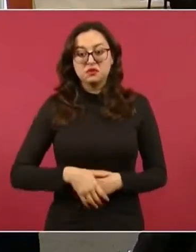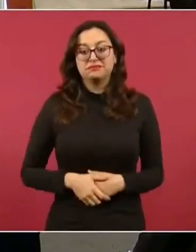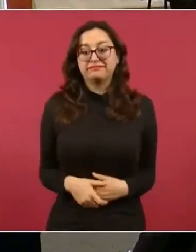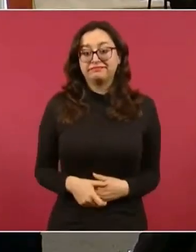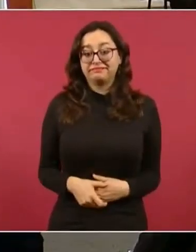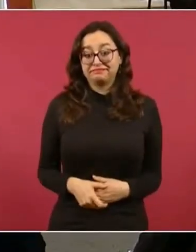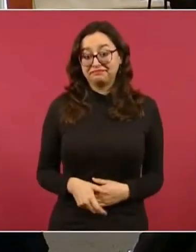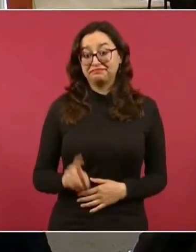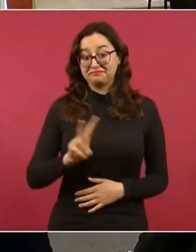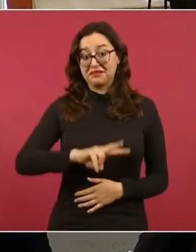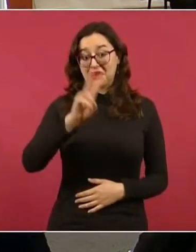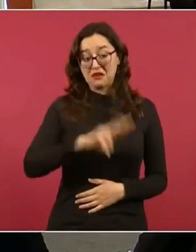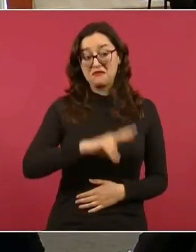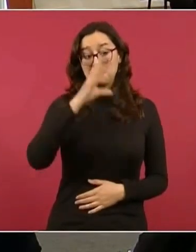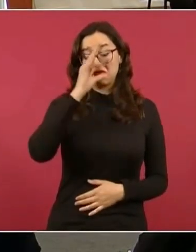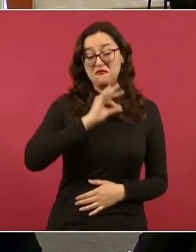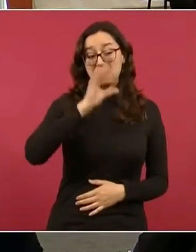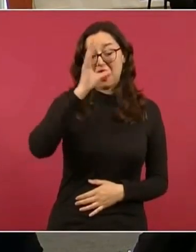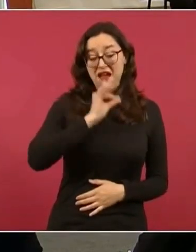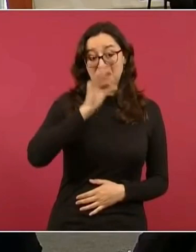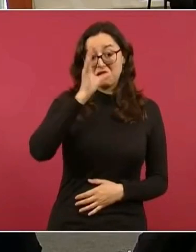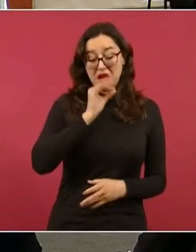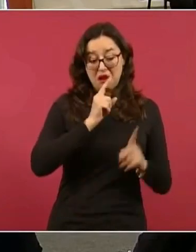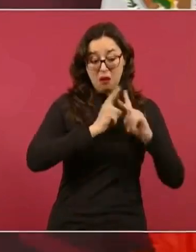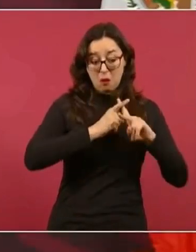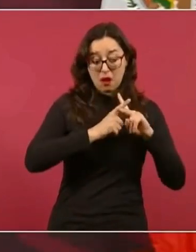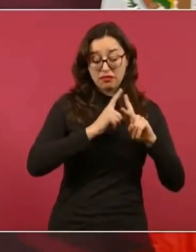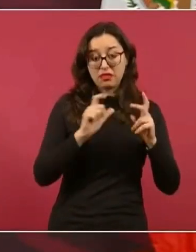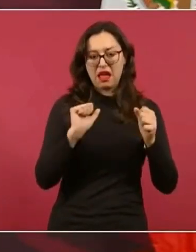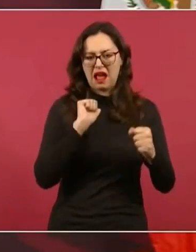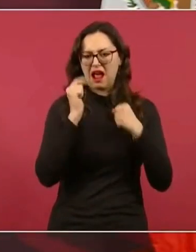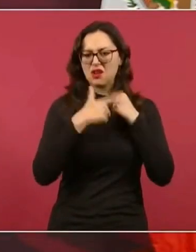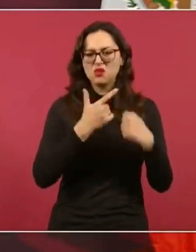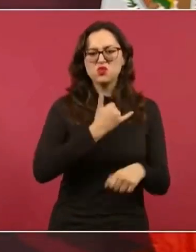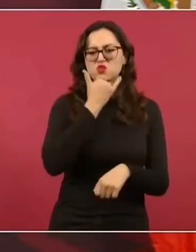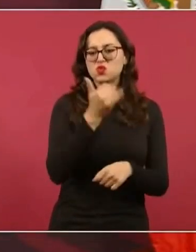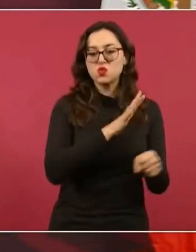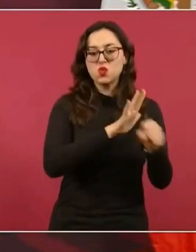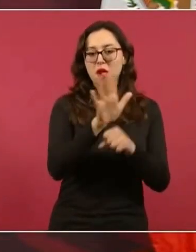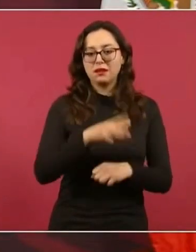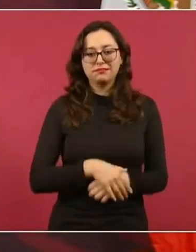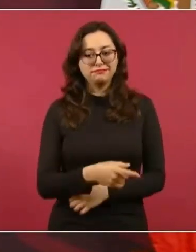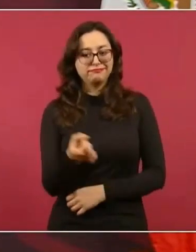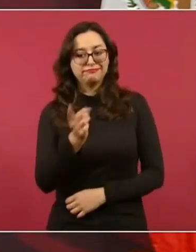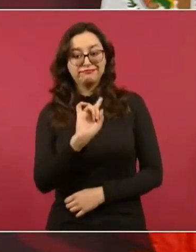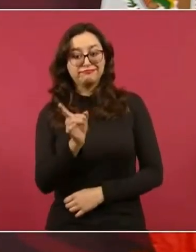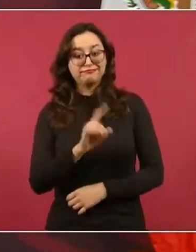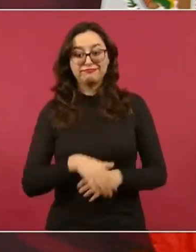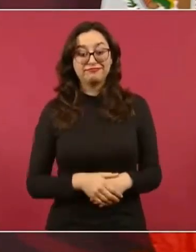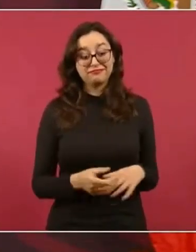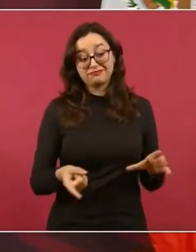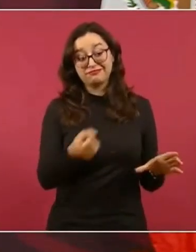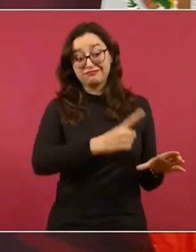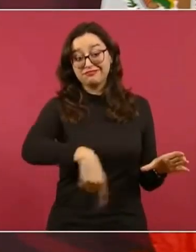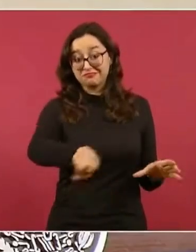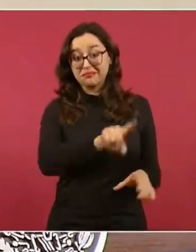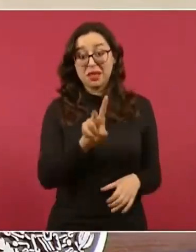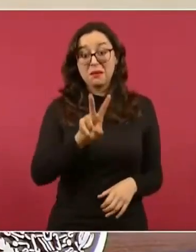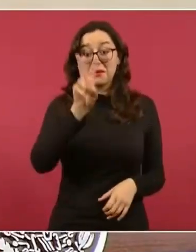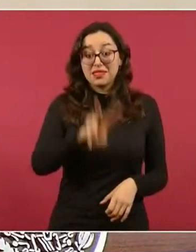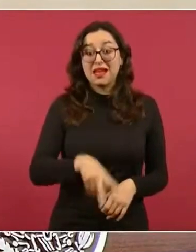parezca increíble, que querían era destruir la industria petrolera para privatizar